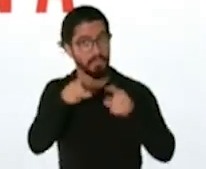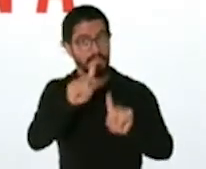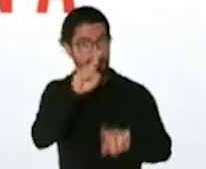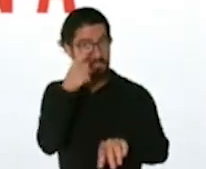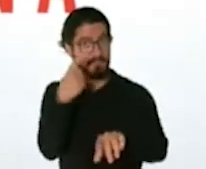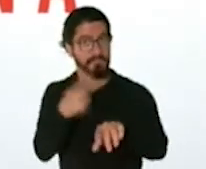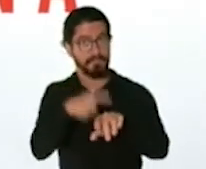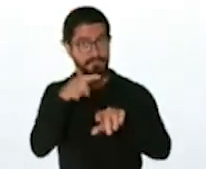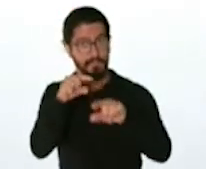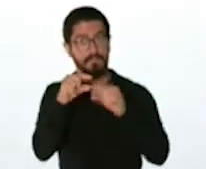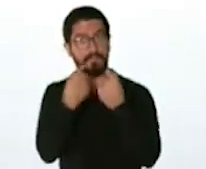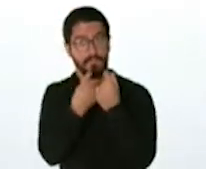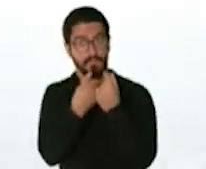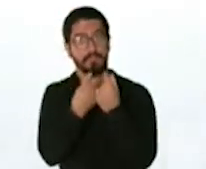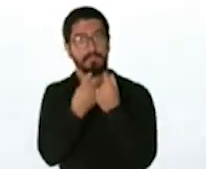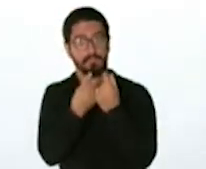fase?